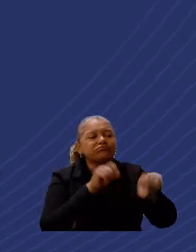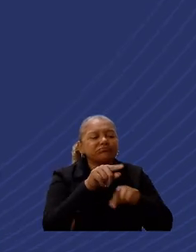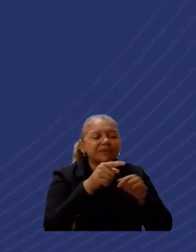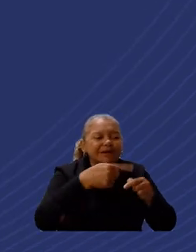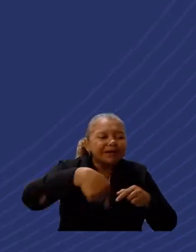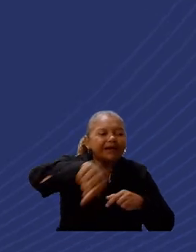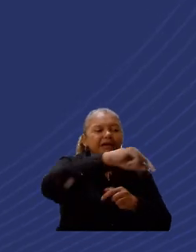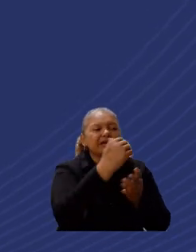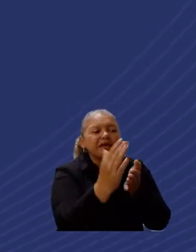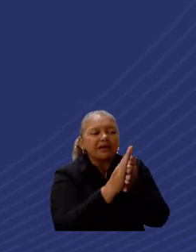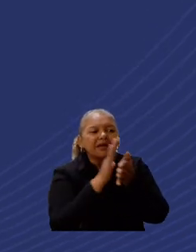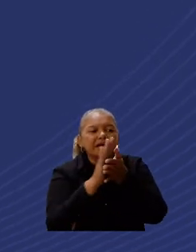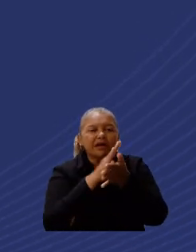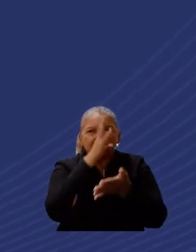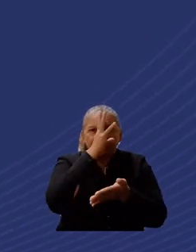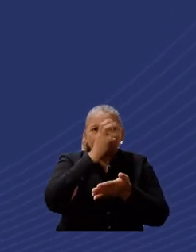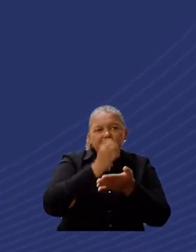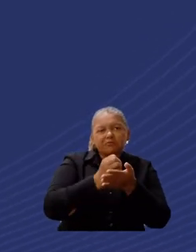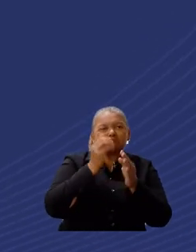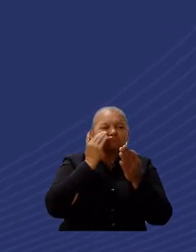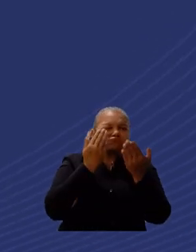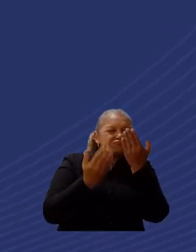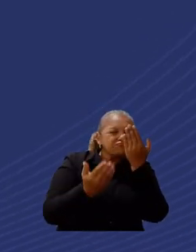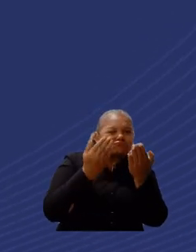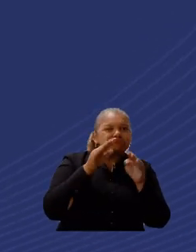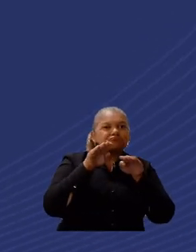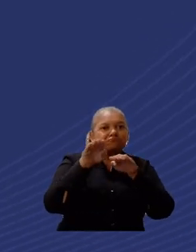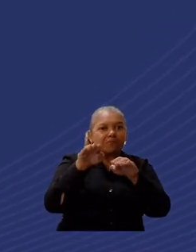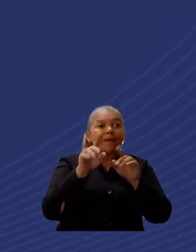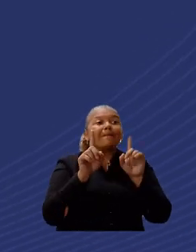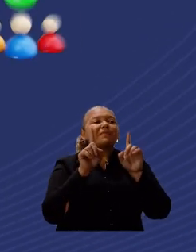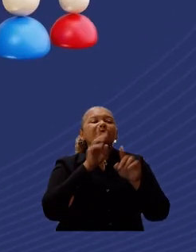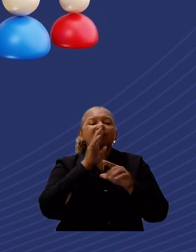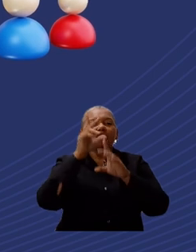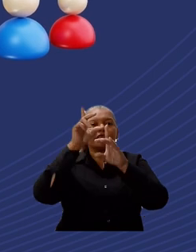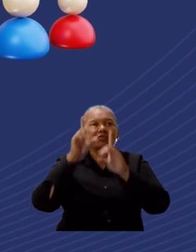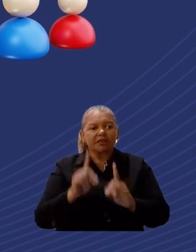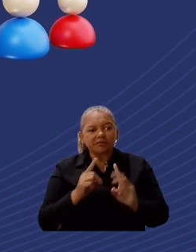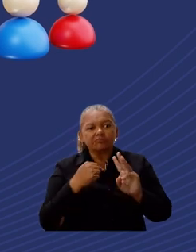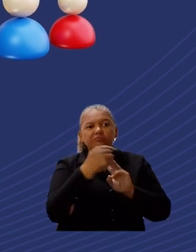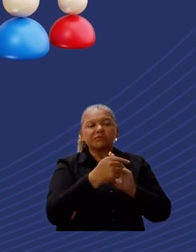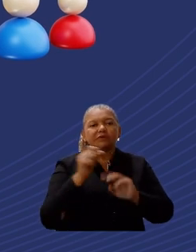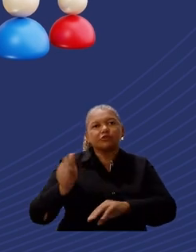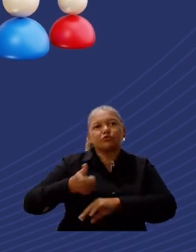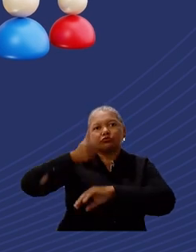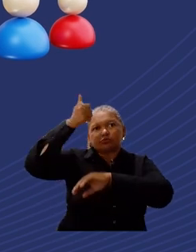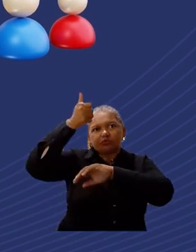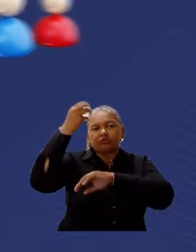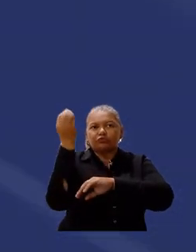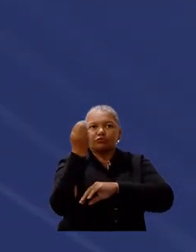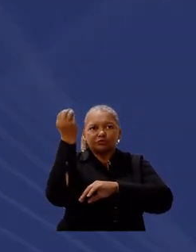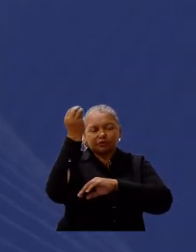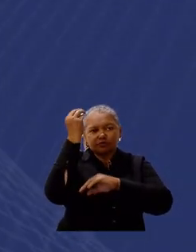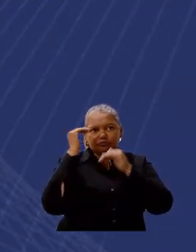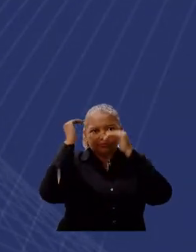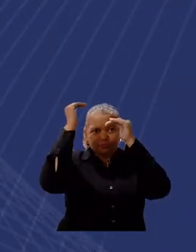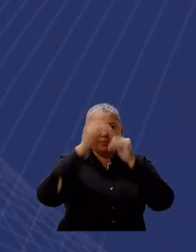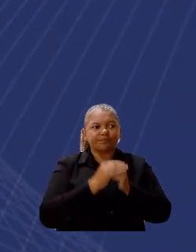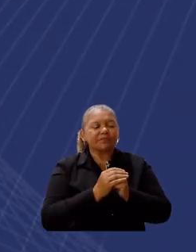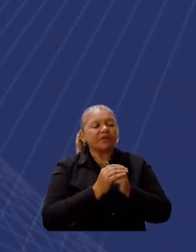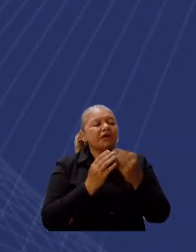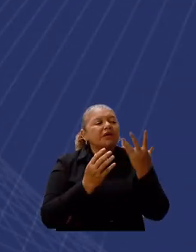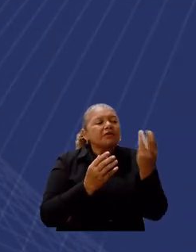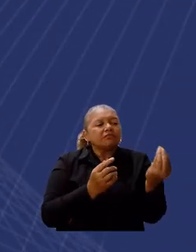consulta, la comunidad universitaria expresa sus preferencias, pero la decisión final la toma el Consejo Superior. La